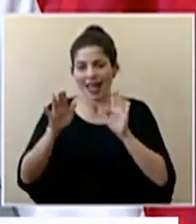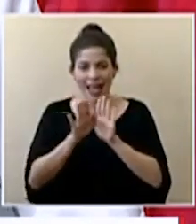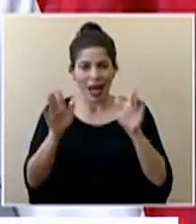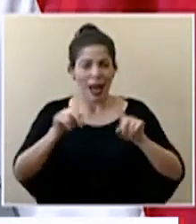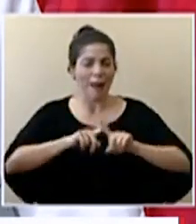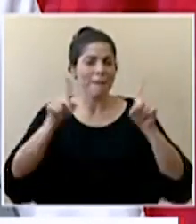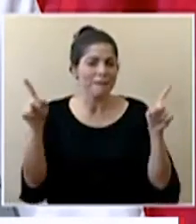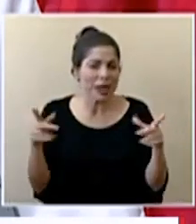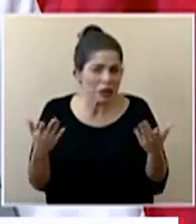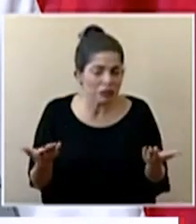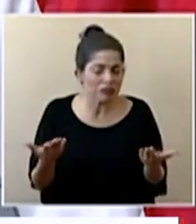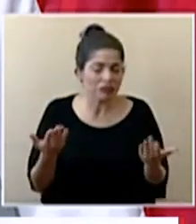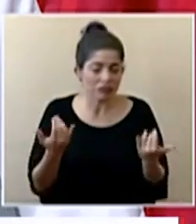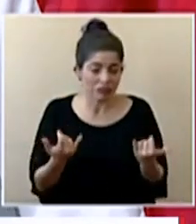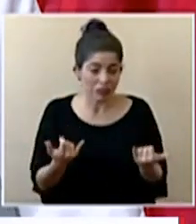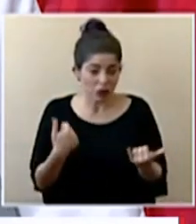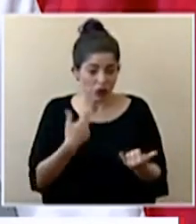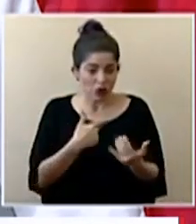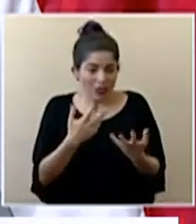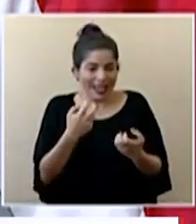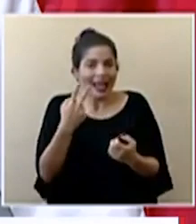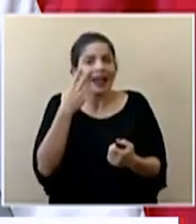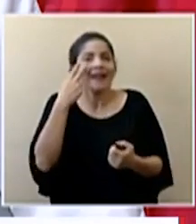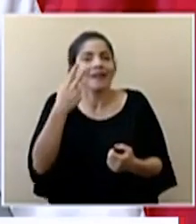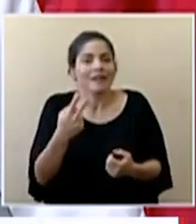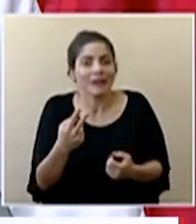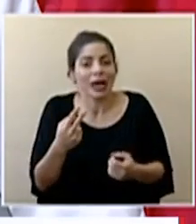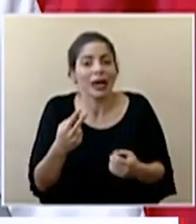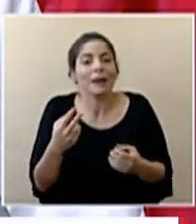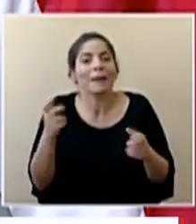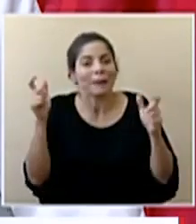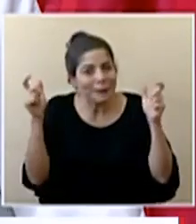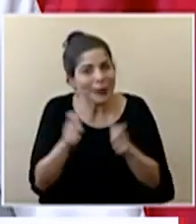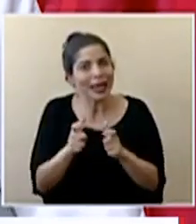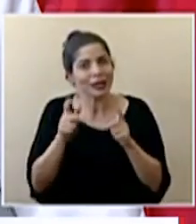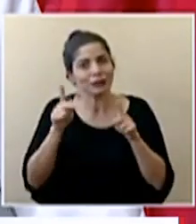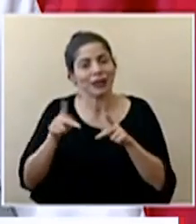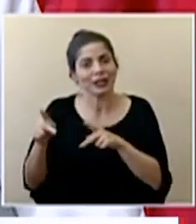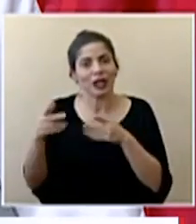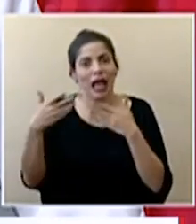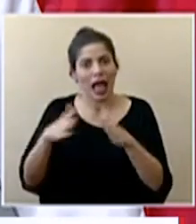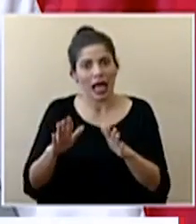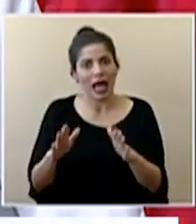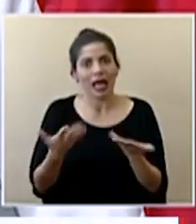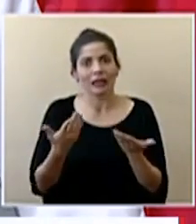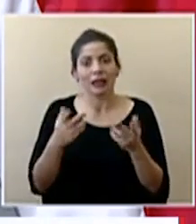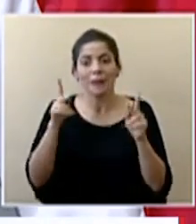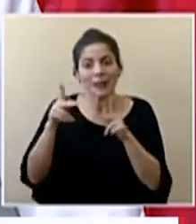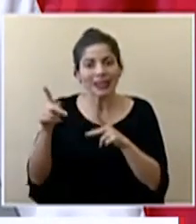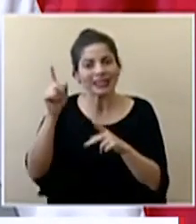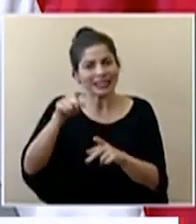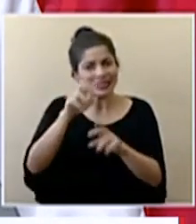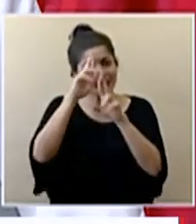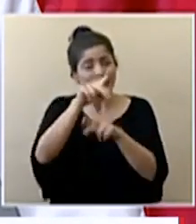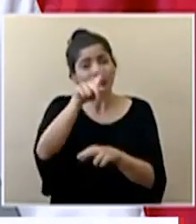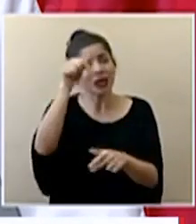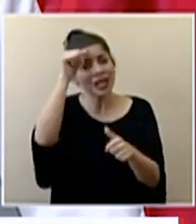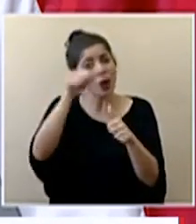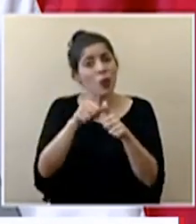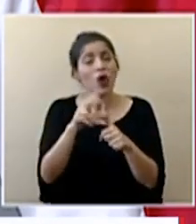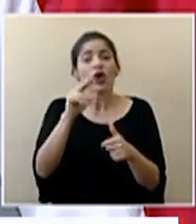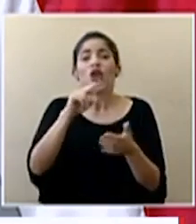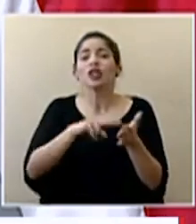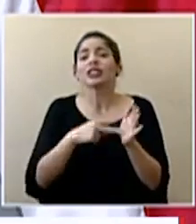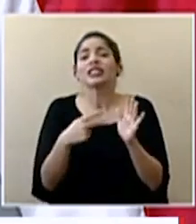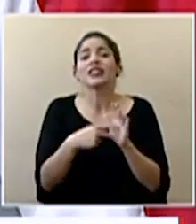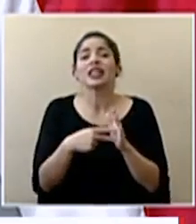embargo quisiéramos ver todavía menos personas circulando en la calle y que las personas respeten recuerden la intención nuestra